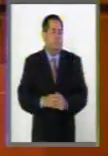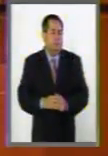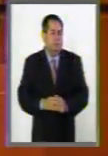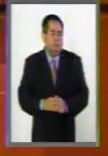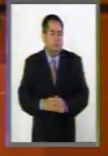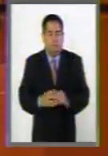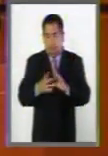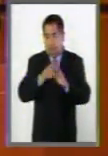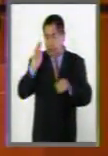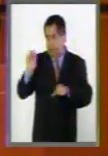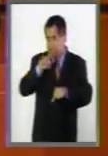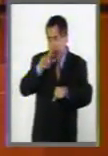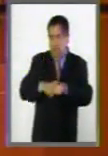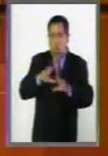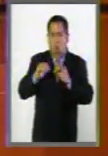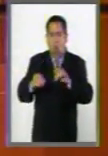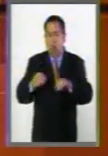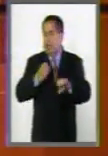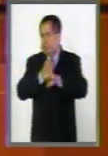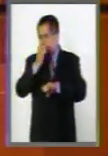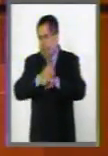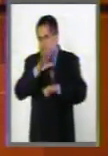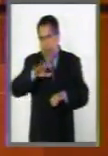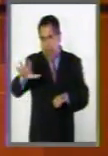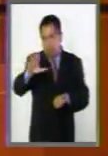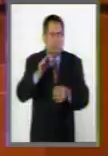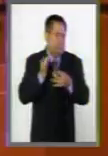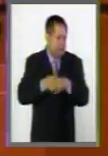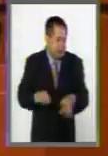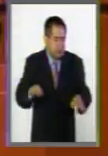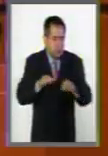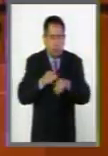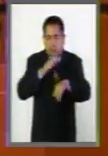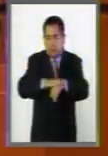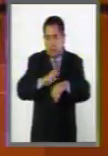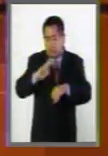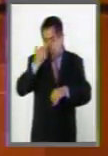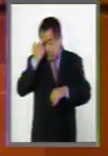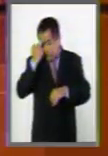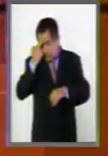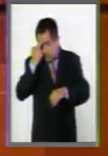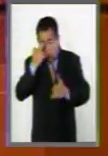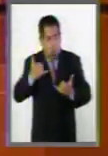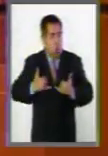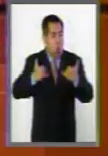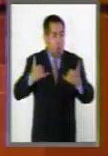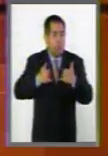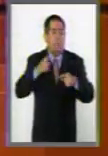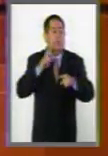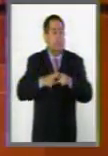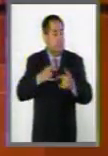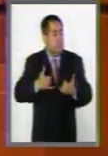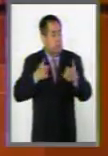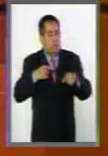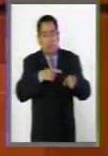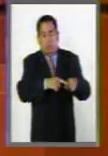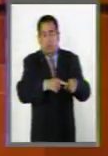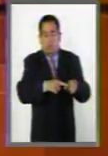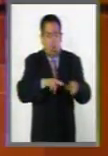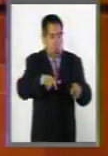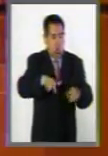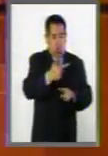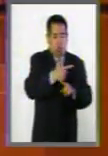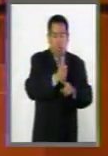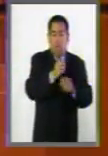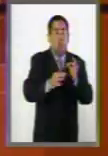del ámbito federal como las leyes locales. Es importante recordar que los adolescentes son aquellas personas que tienen 12